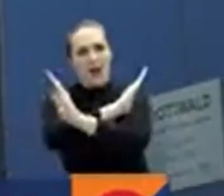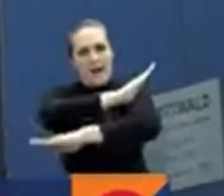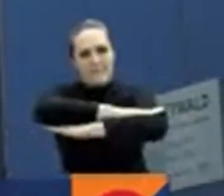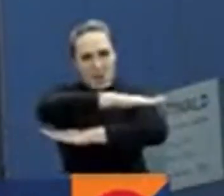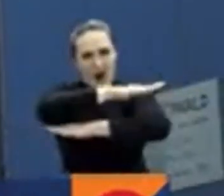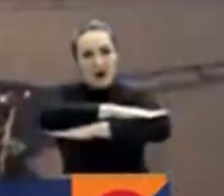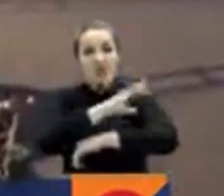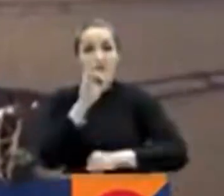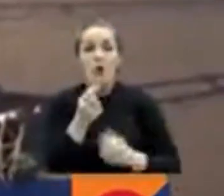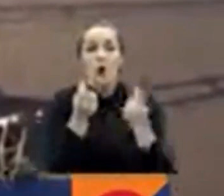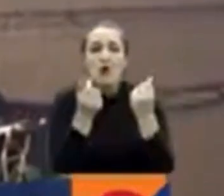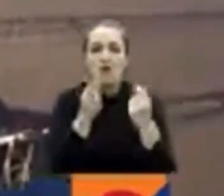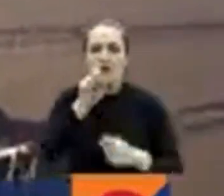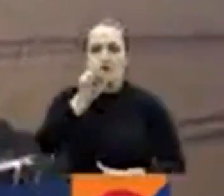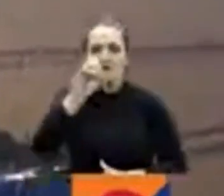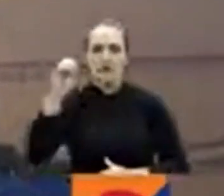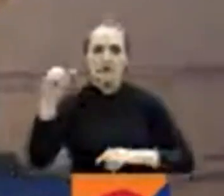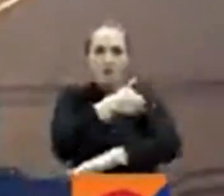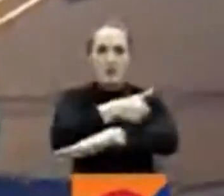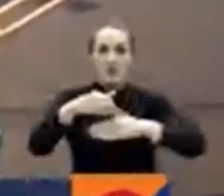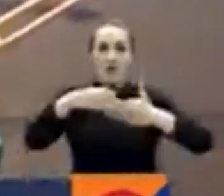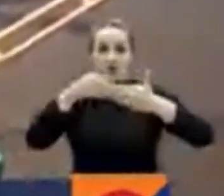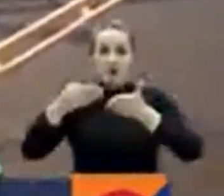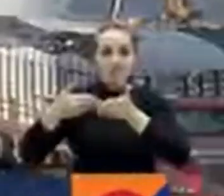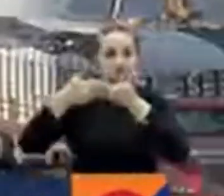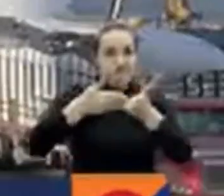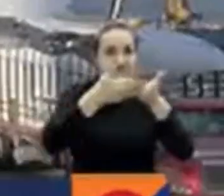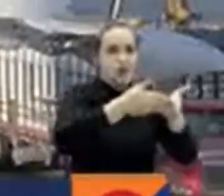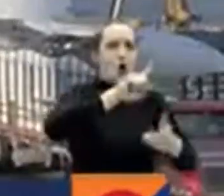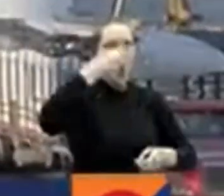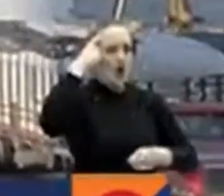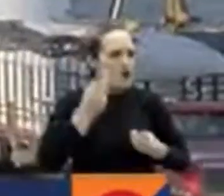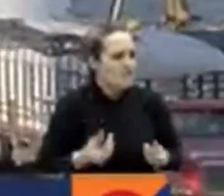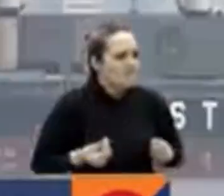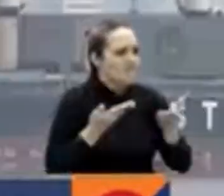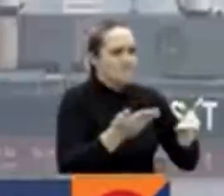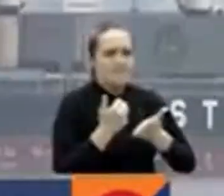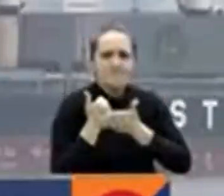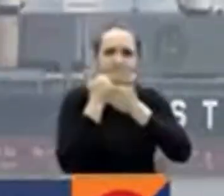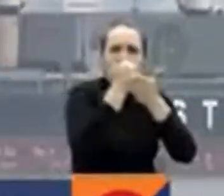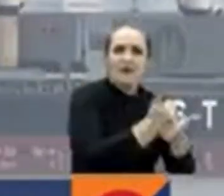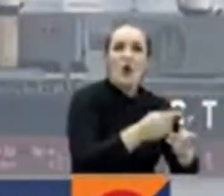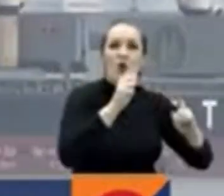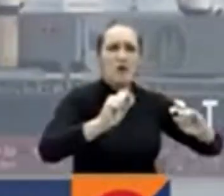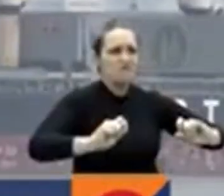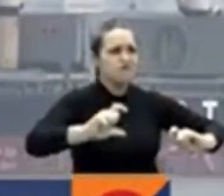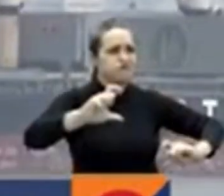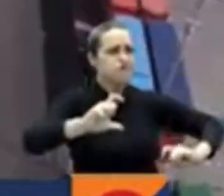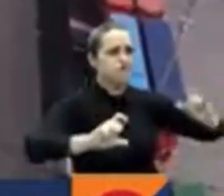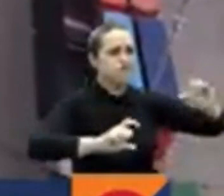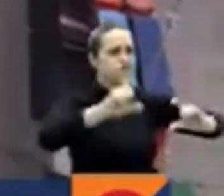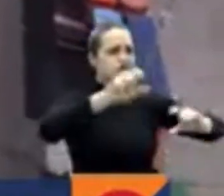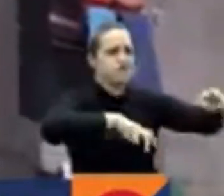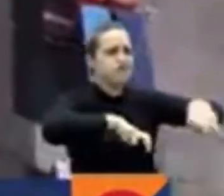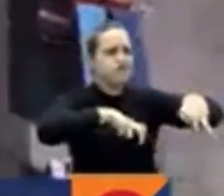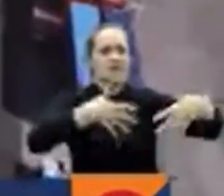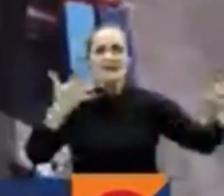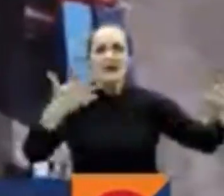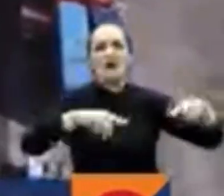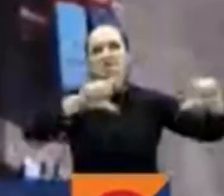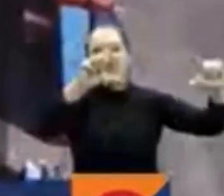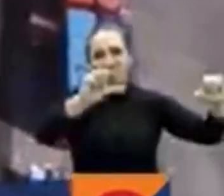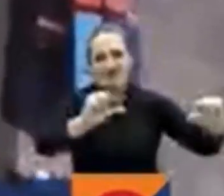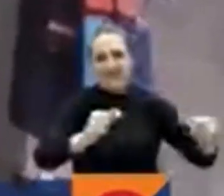millones de dólares el gobierno espera contribuir con la reducción de precios para los productos y por ende un